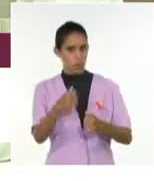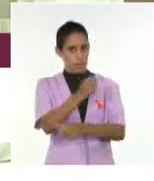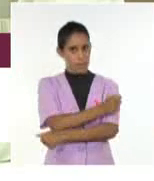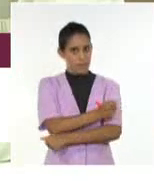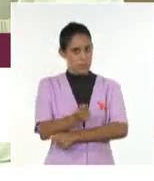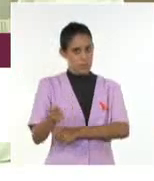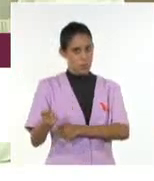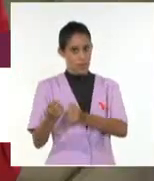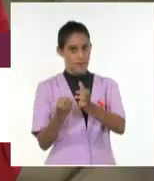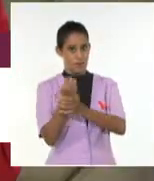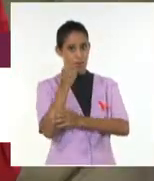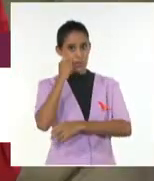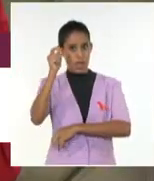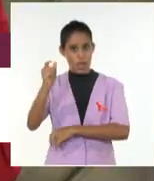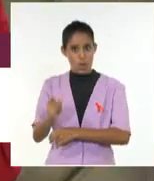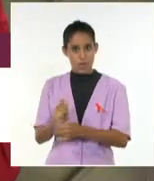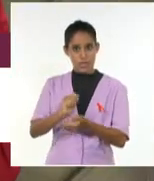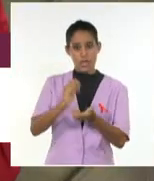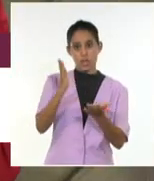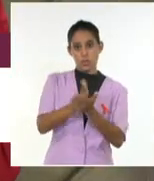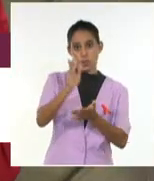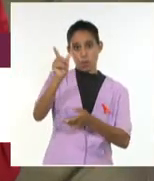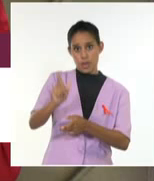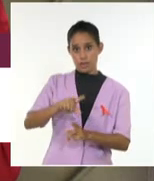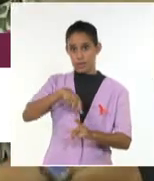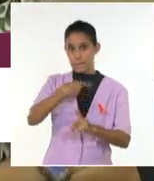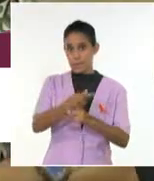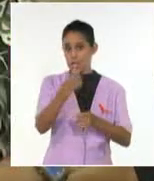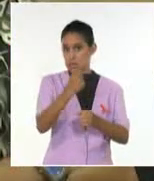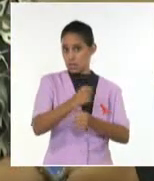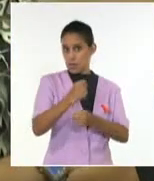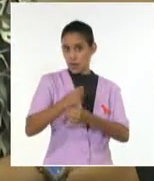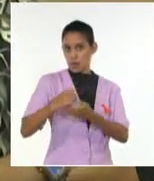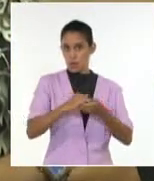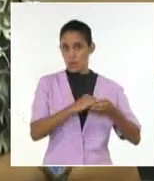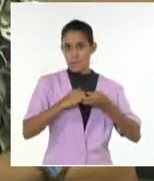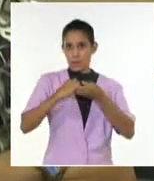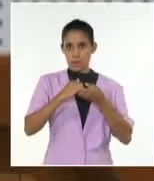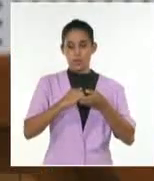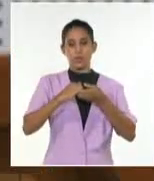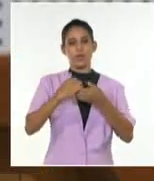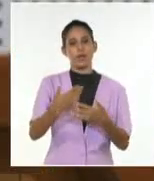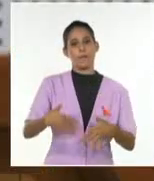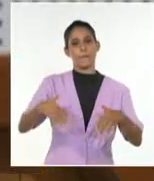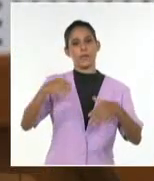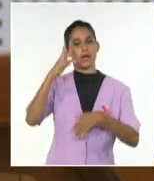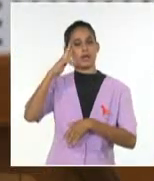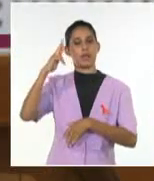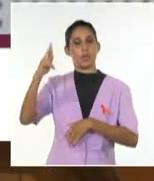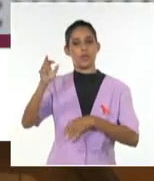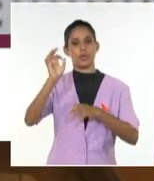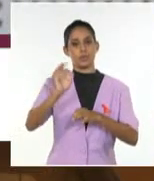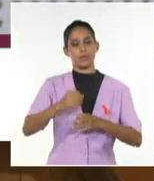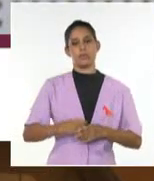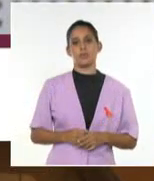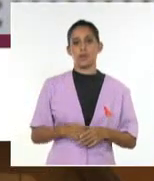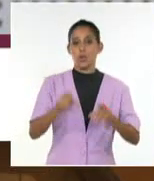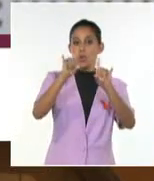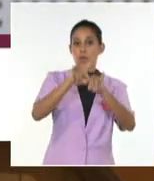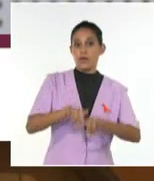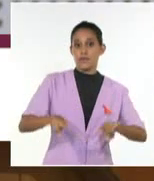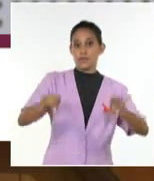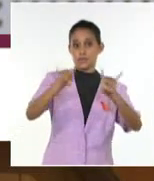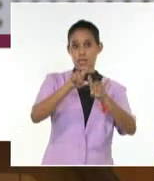fundadores, estudiantes y trabajadores de la institución rindieron homenaje al Barona. Hoy la comunidad universitaria del Barona